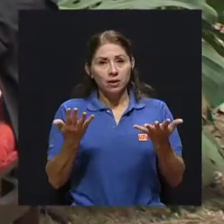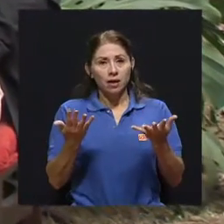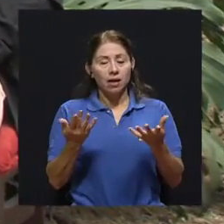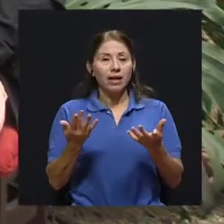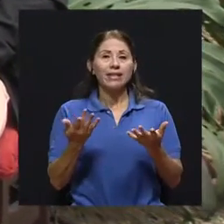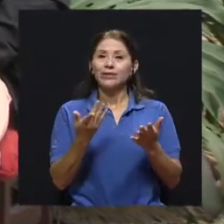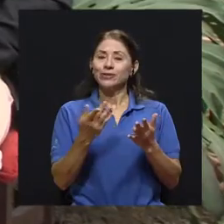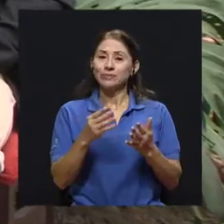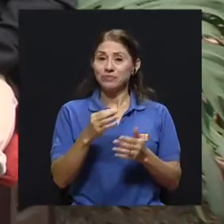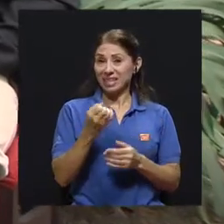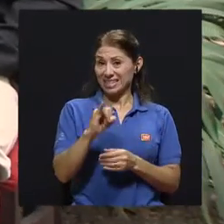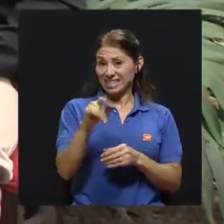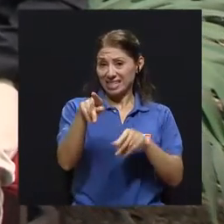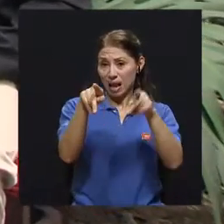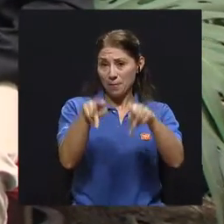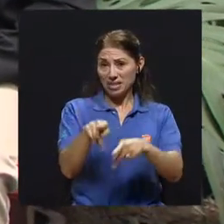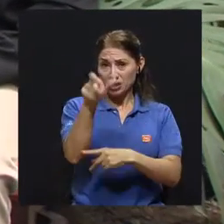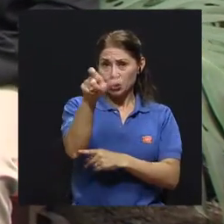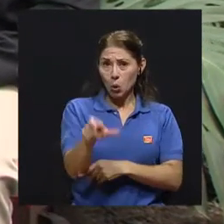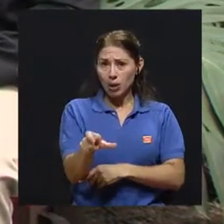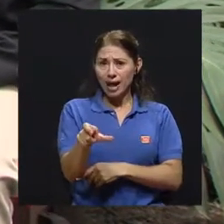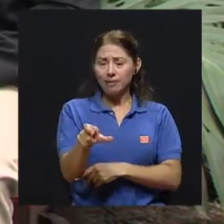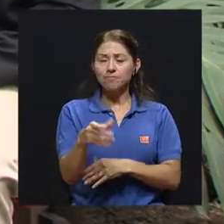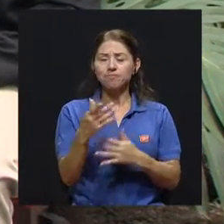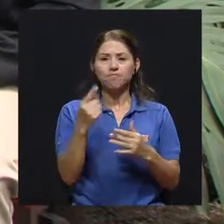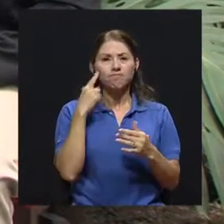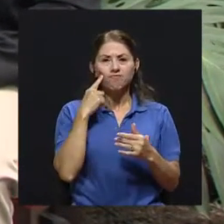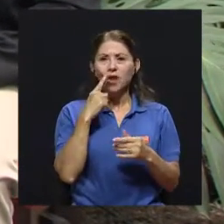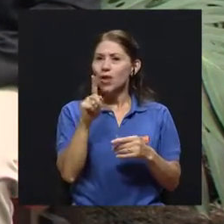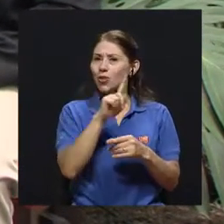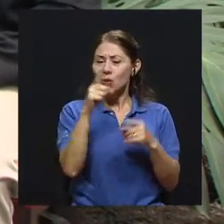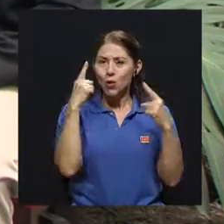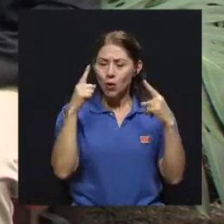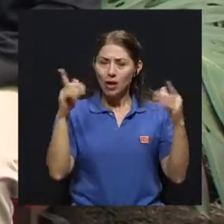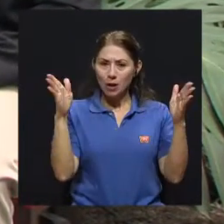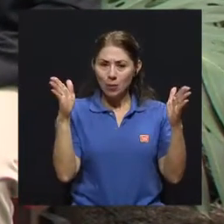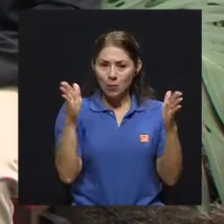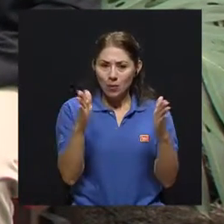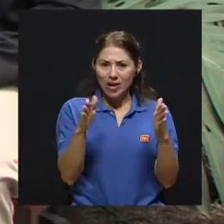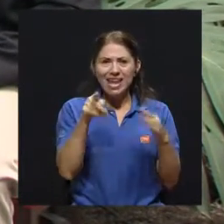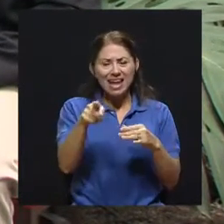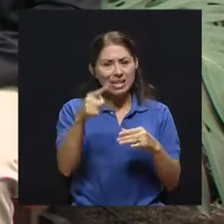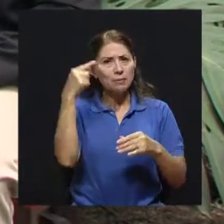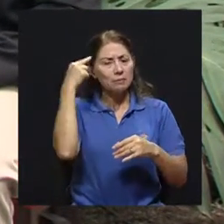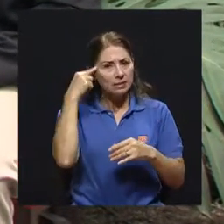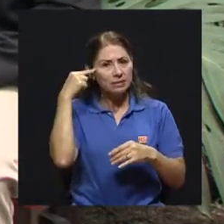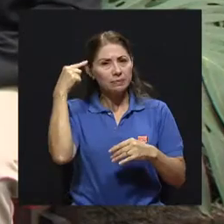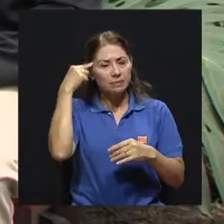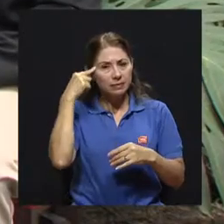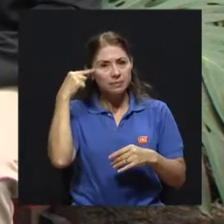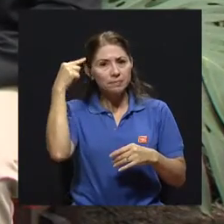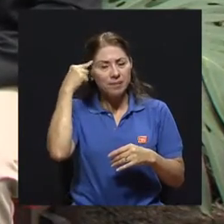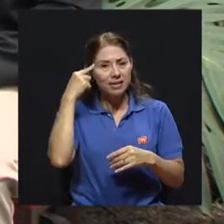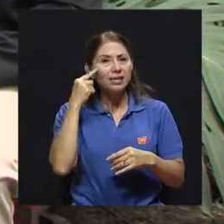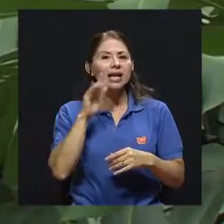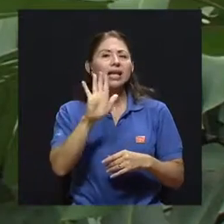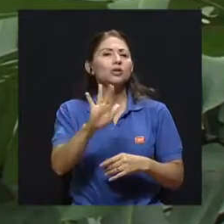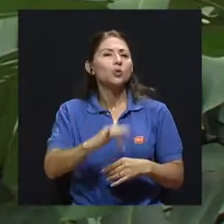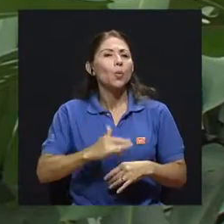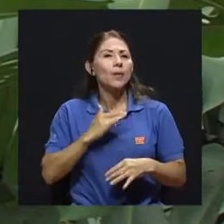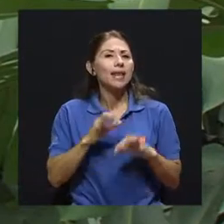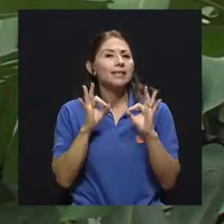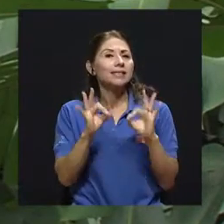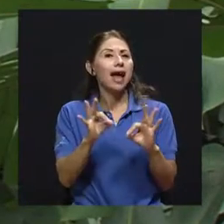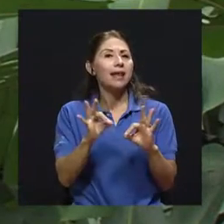¿verdad? Entonces, si la persona sigue ceñida en que su bienestar va a estar pendiente de